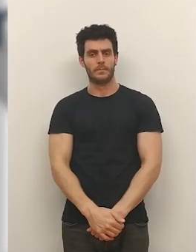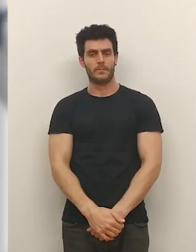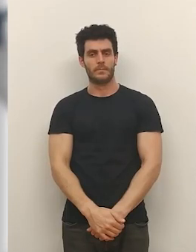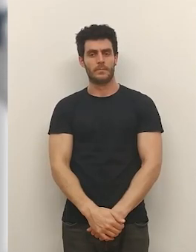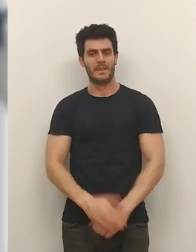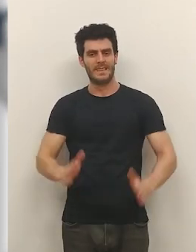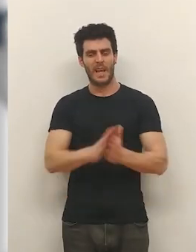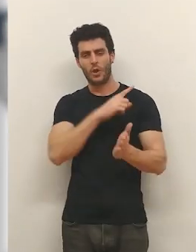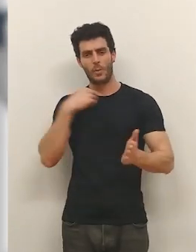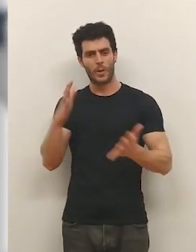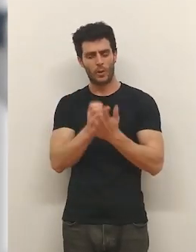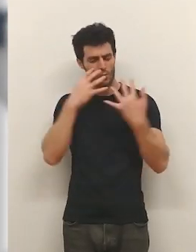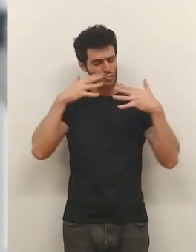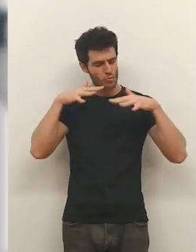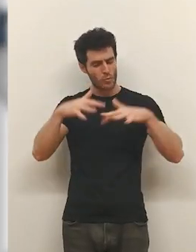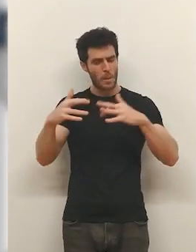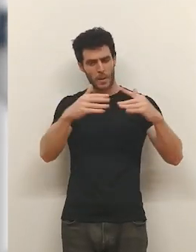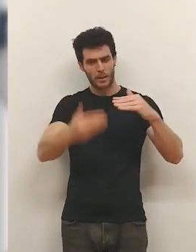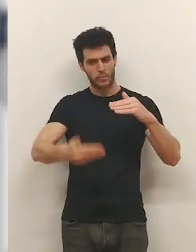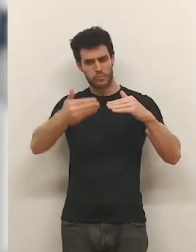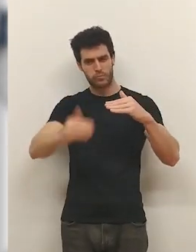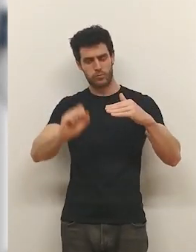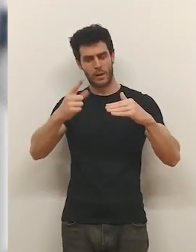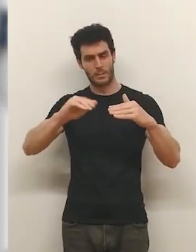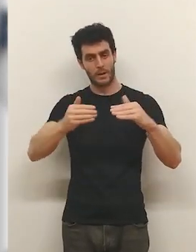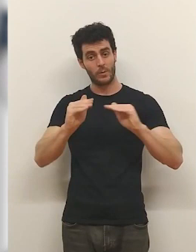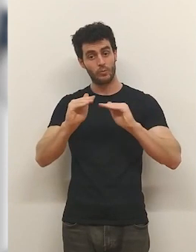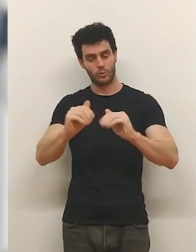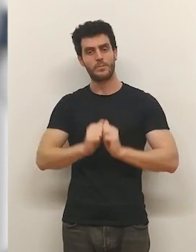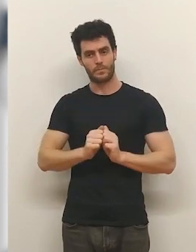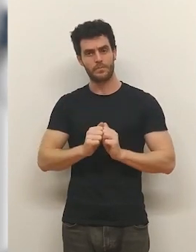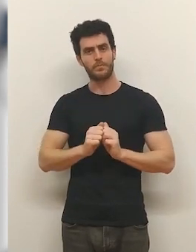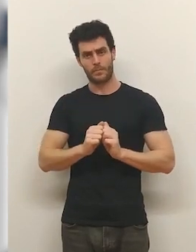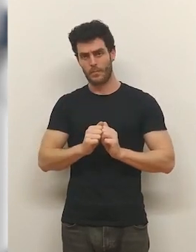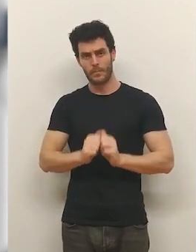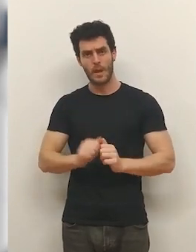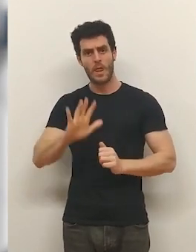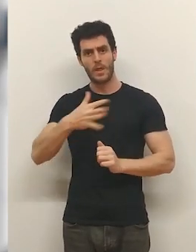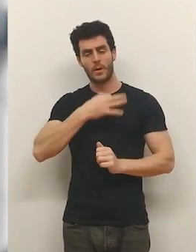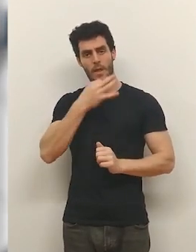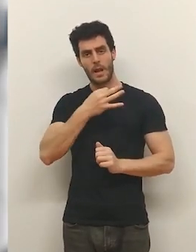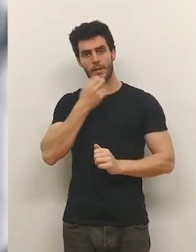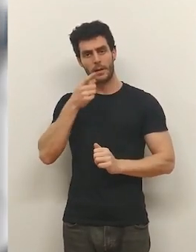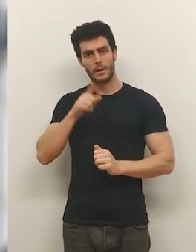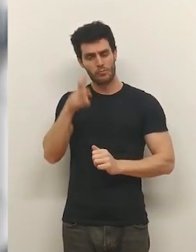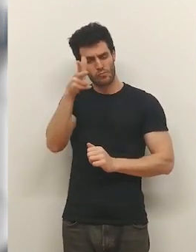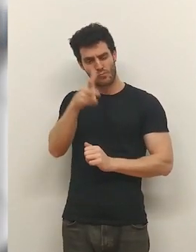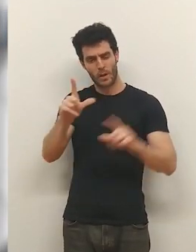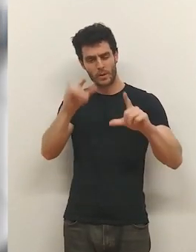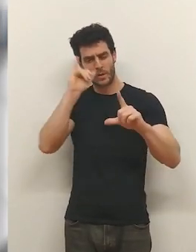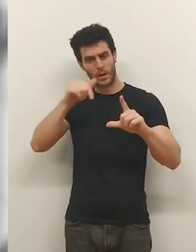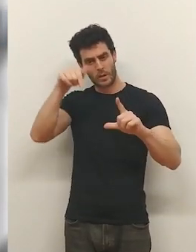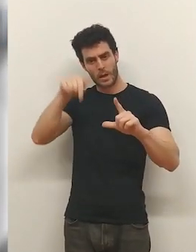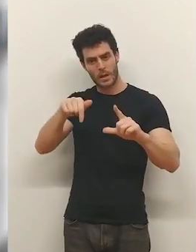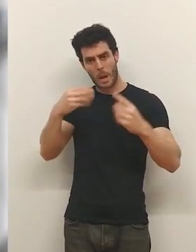Todo santo domingo estará pendiente del partido más importante de la historia del club de la localidad... ...a partir de las 5 de la tarde y con las cámaras de esta